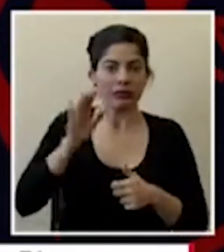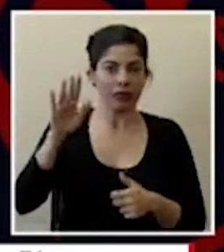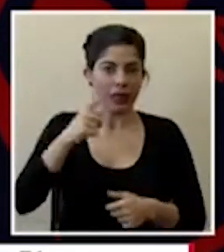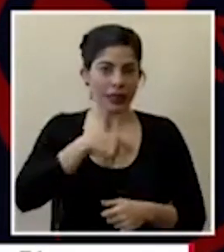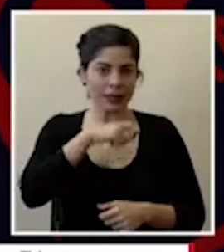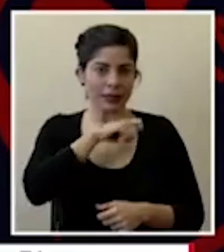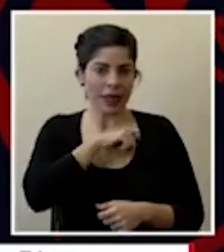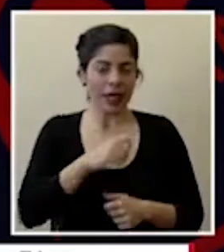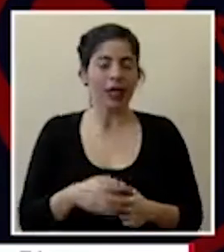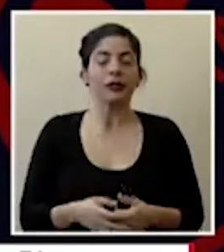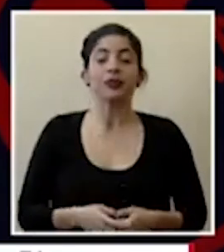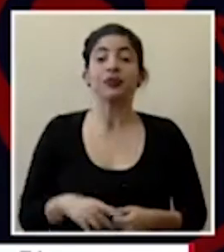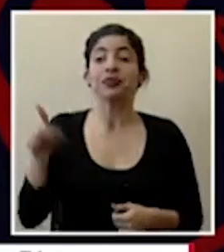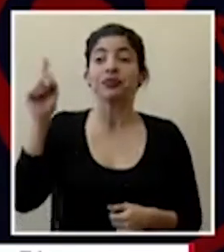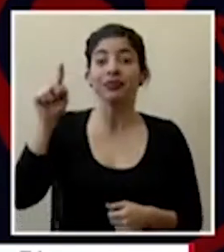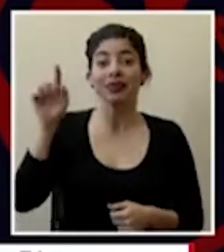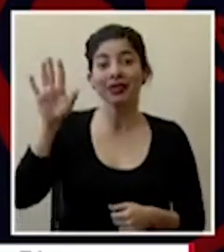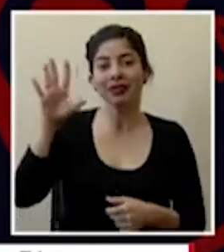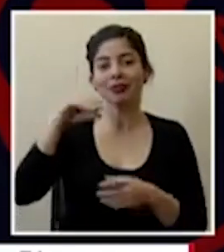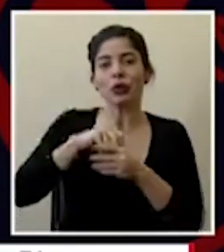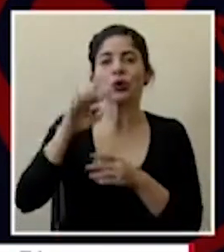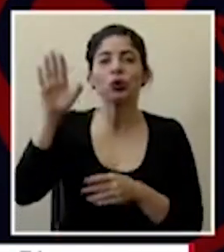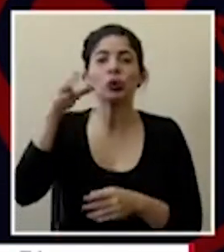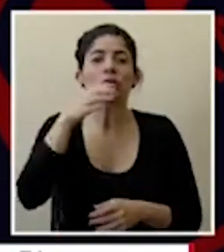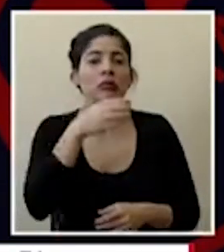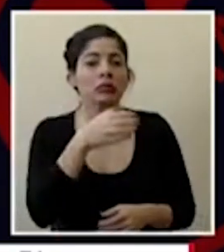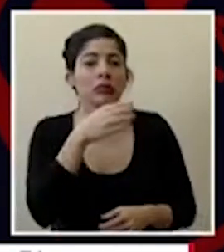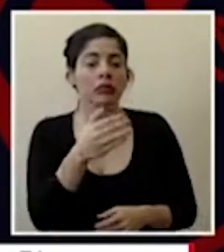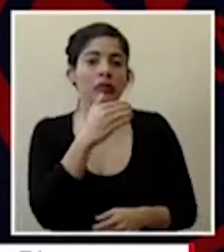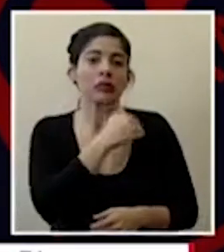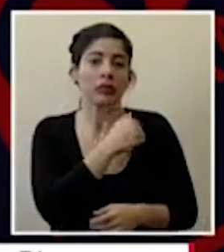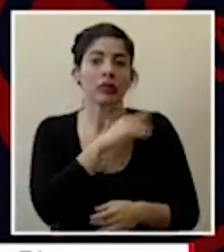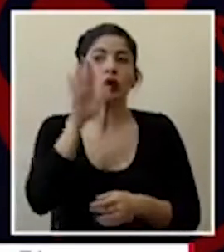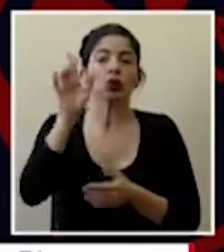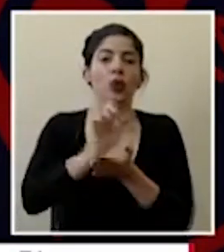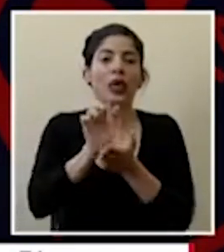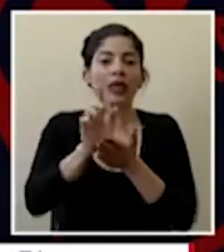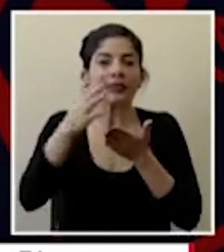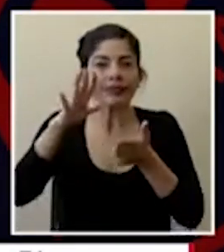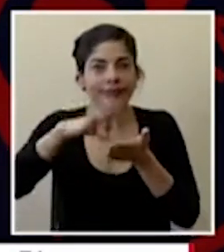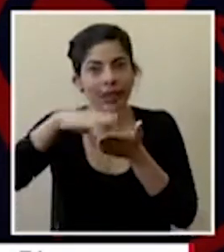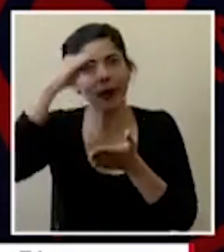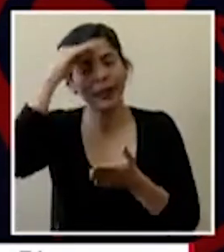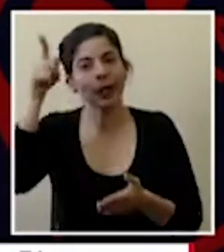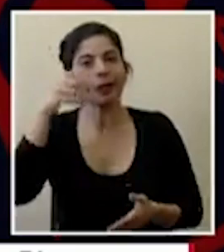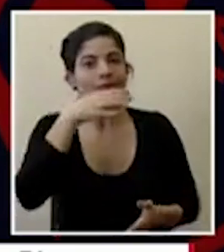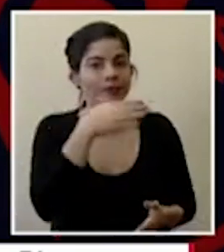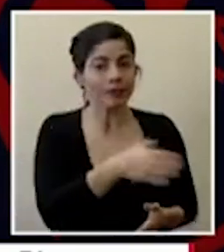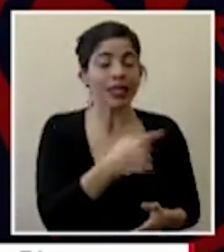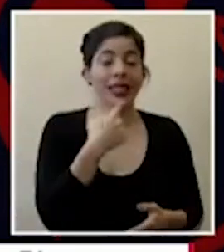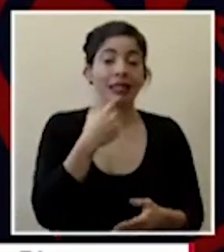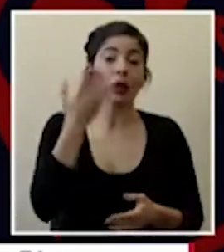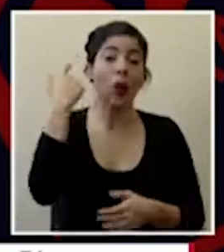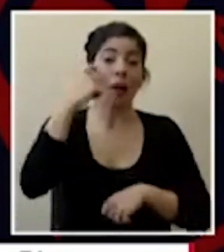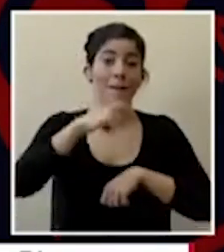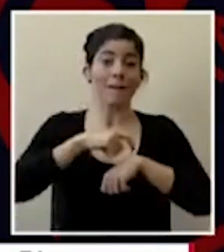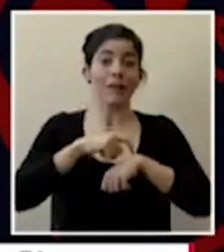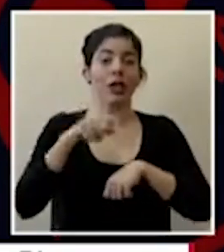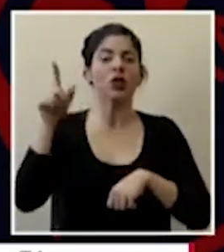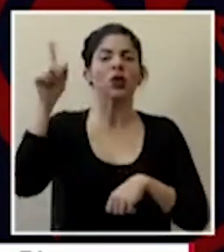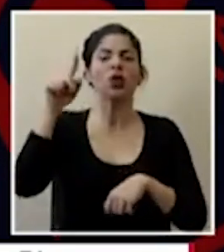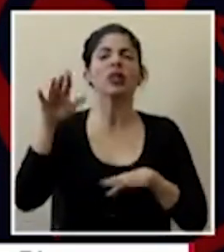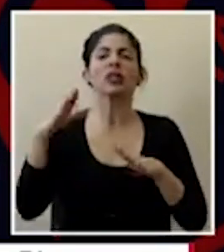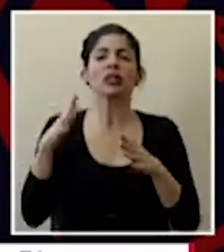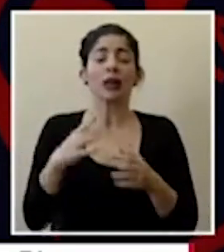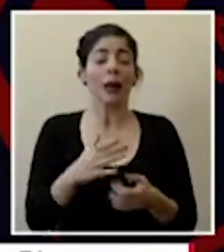este ellos como parte de las recomendaciones que nos dieron y de las lecciones aprendidas fue que hubo un momento en que ellos tuvieron pacientes